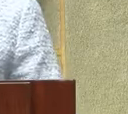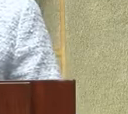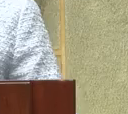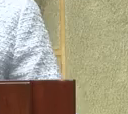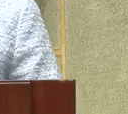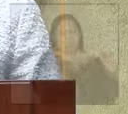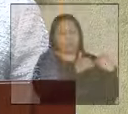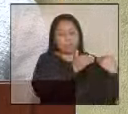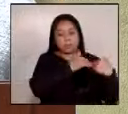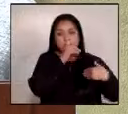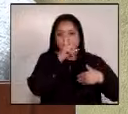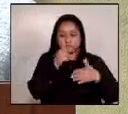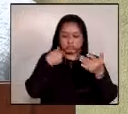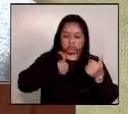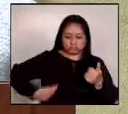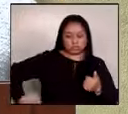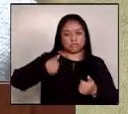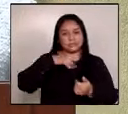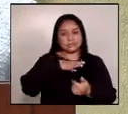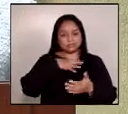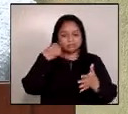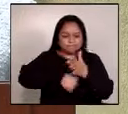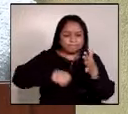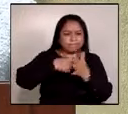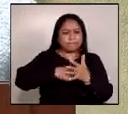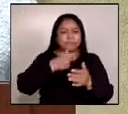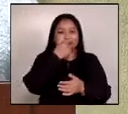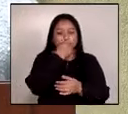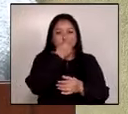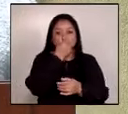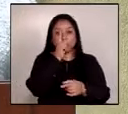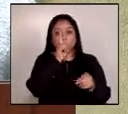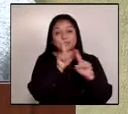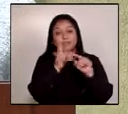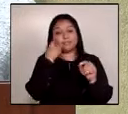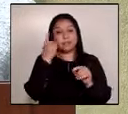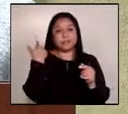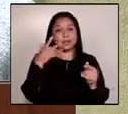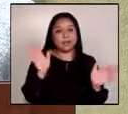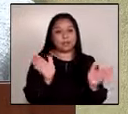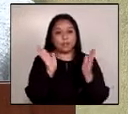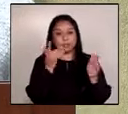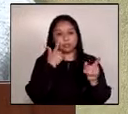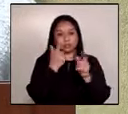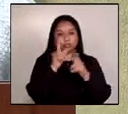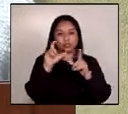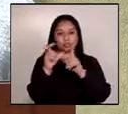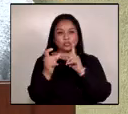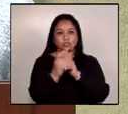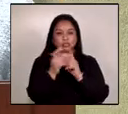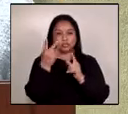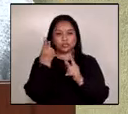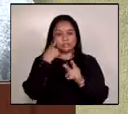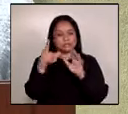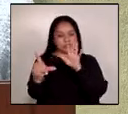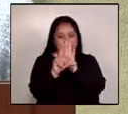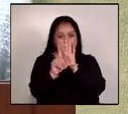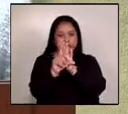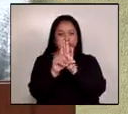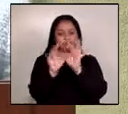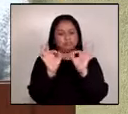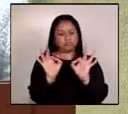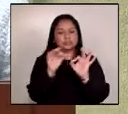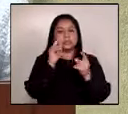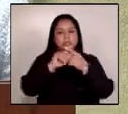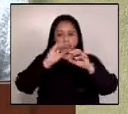en el combate a la corrupción, pero también en la promoción de una cultura de legalidad, de